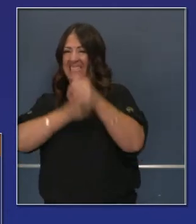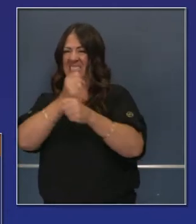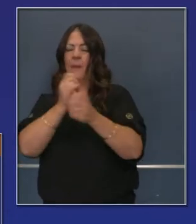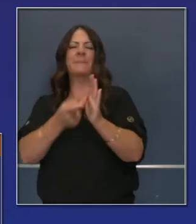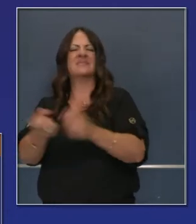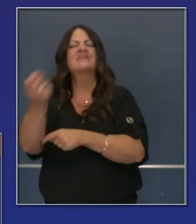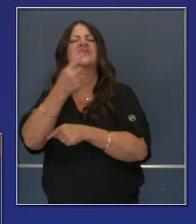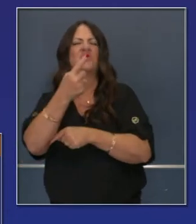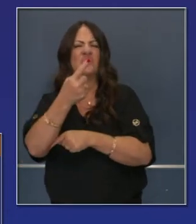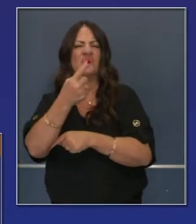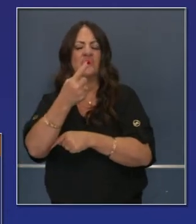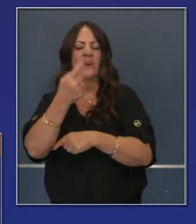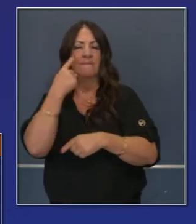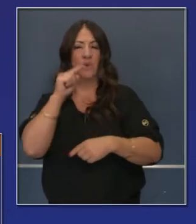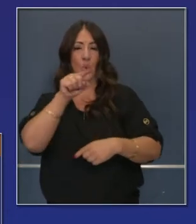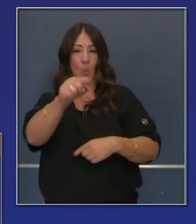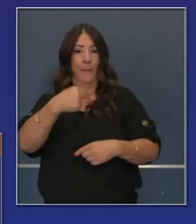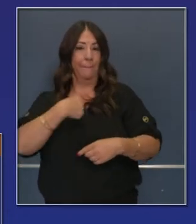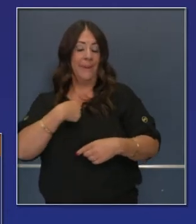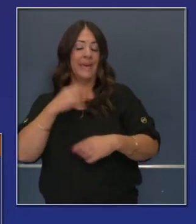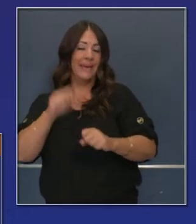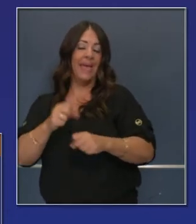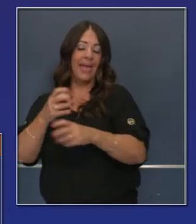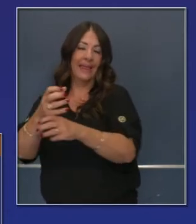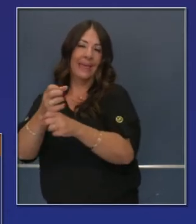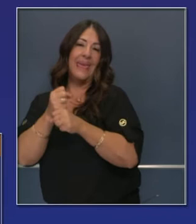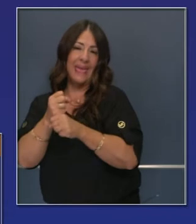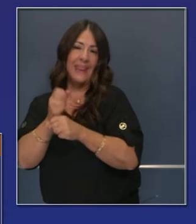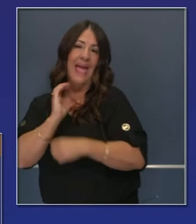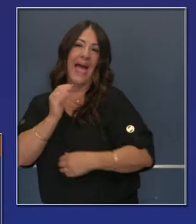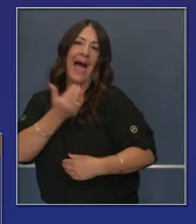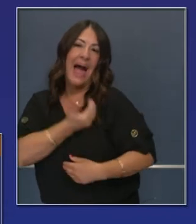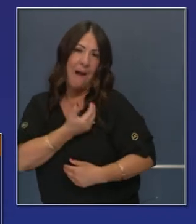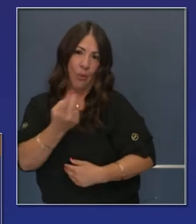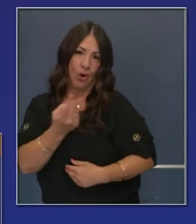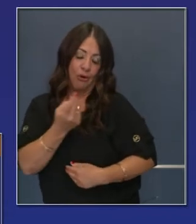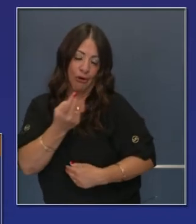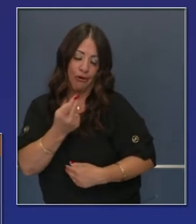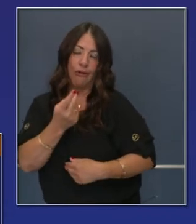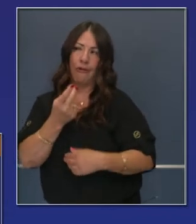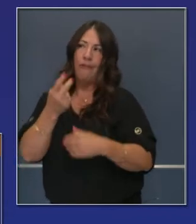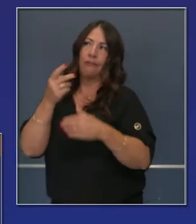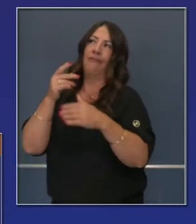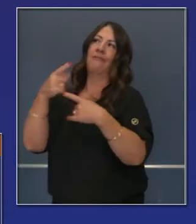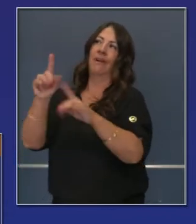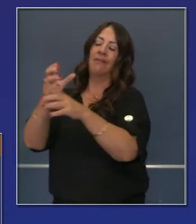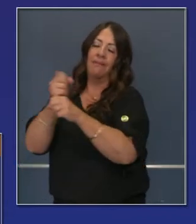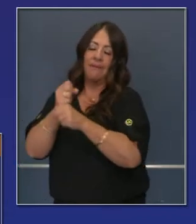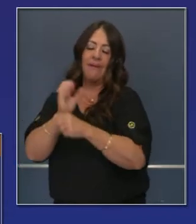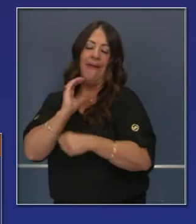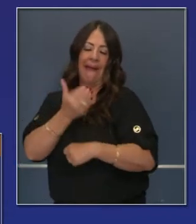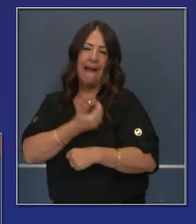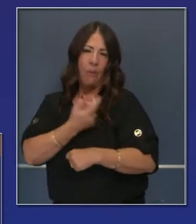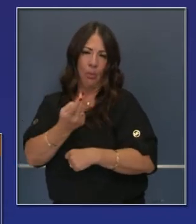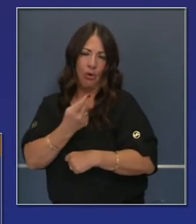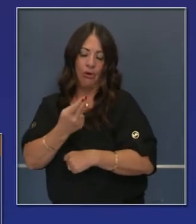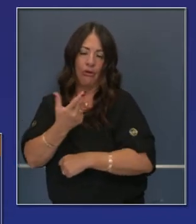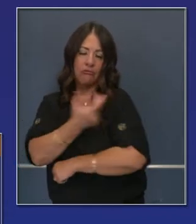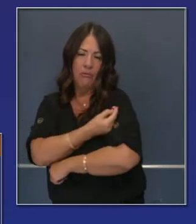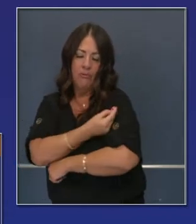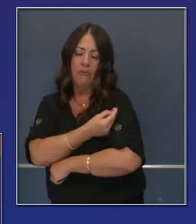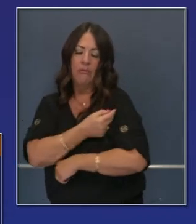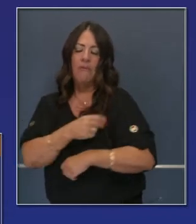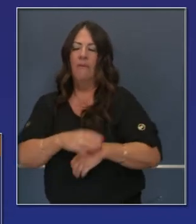el tercer trimestre, pero sí será el año próximo para ustedes, para ti y para mí. Los que tendremos acceso y disponibilidad